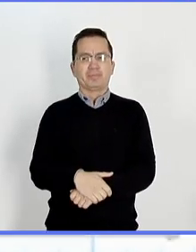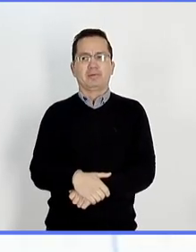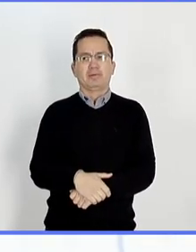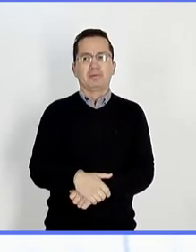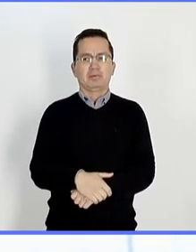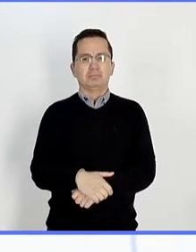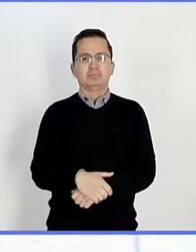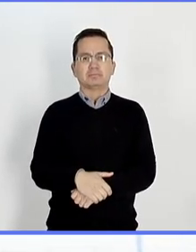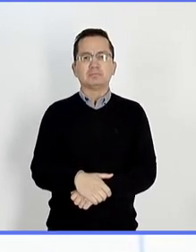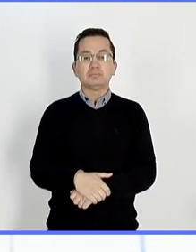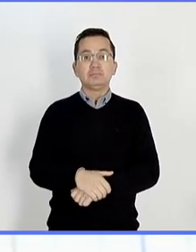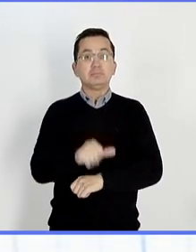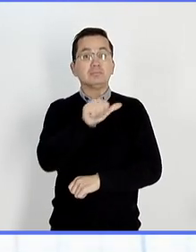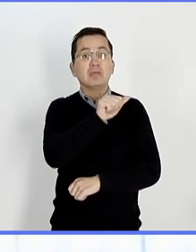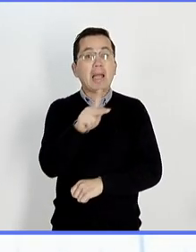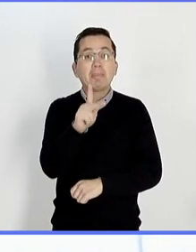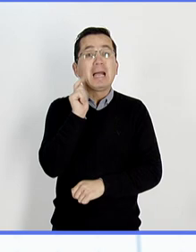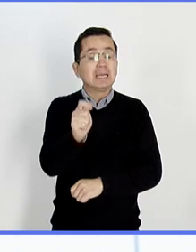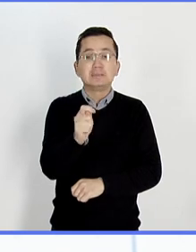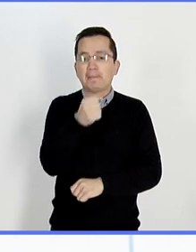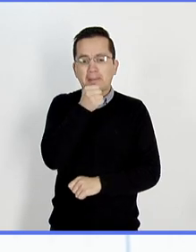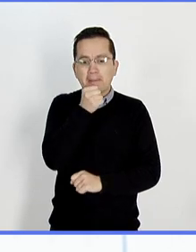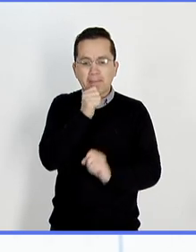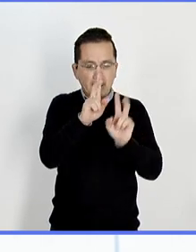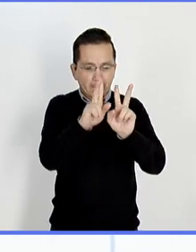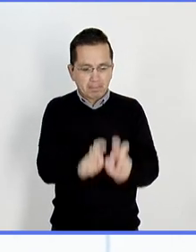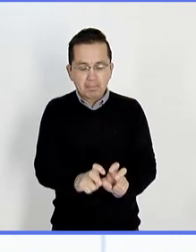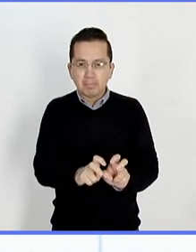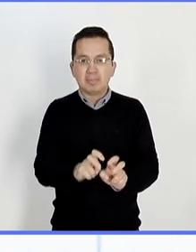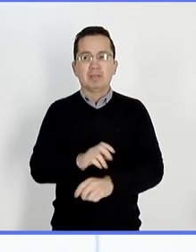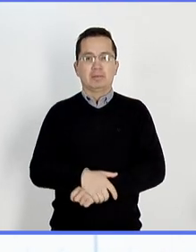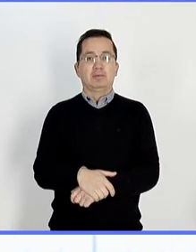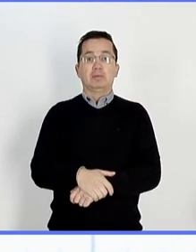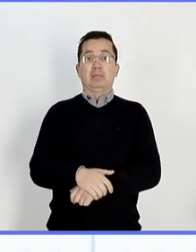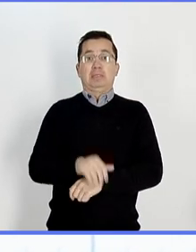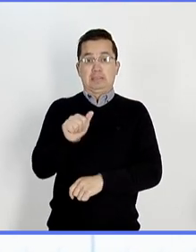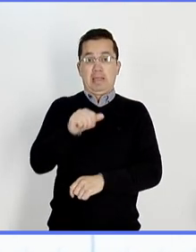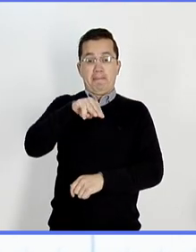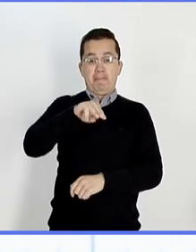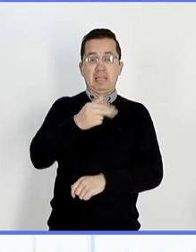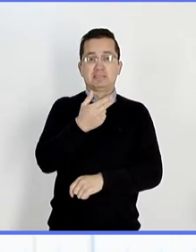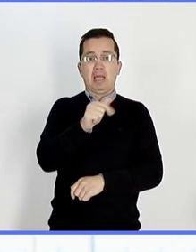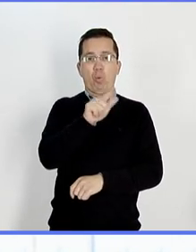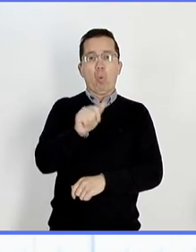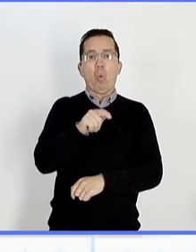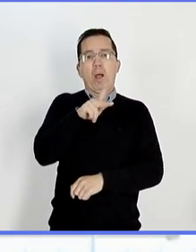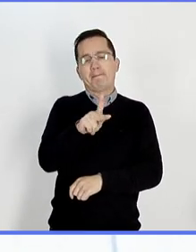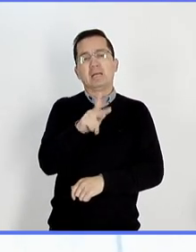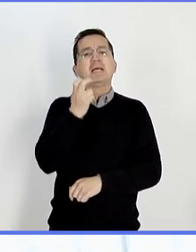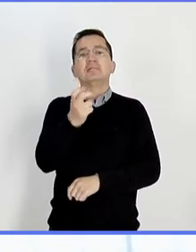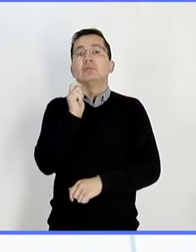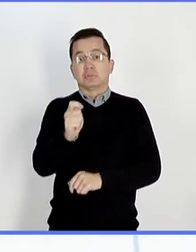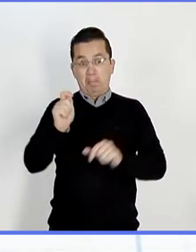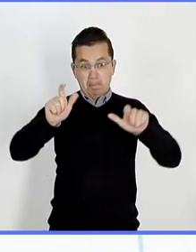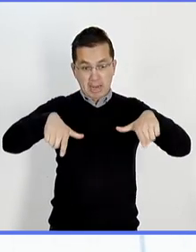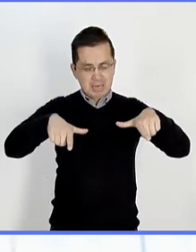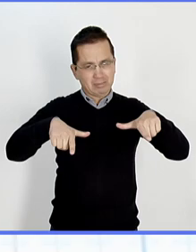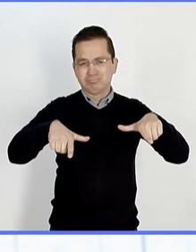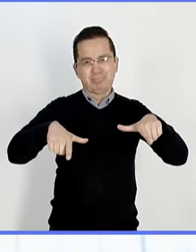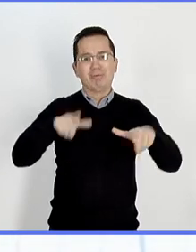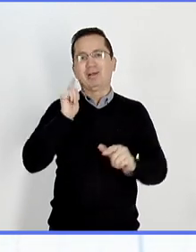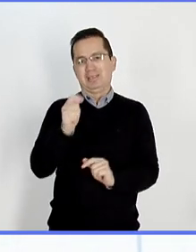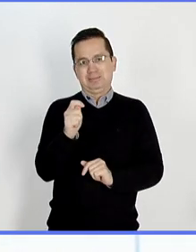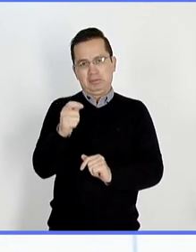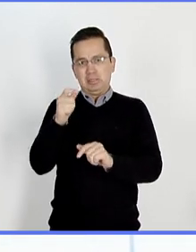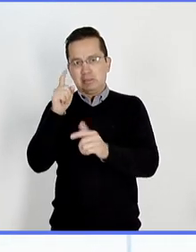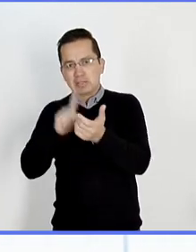la voz de ellos. César diseñó Mazahuas como una aplicación de celular y no como página web debido a que en su pueblo solo el